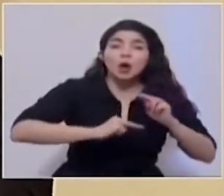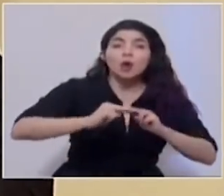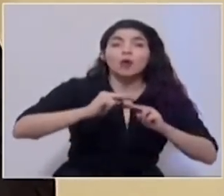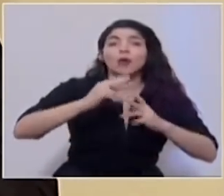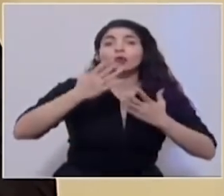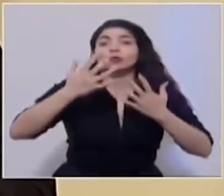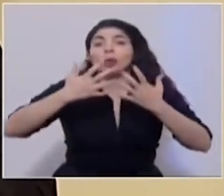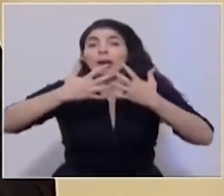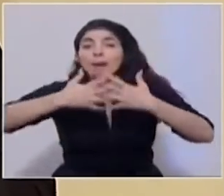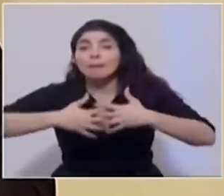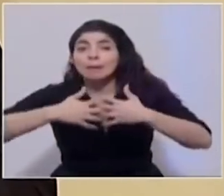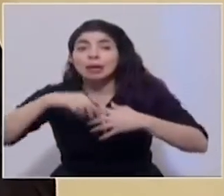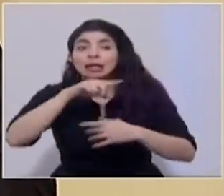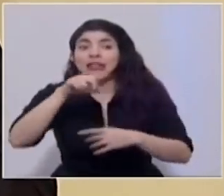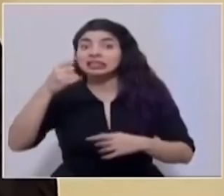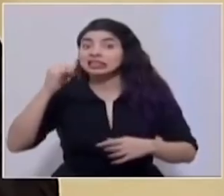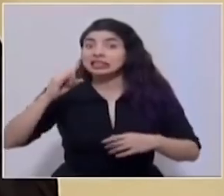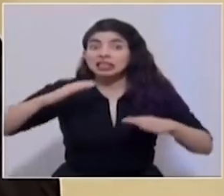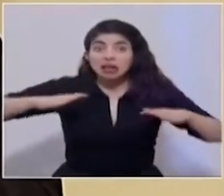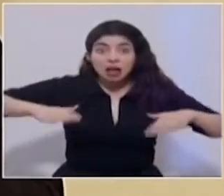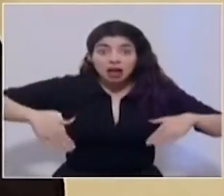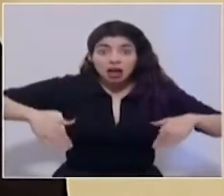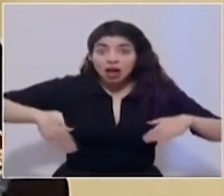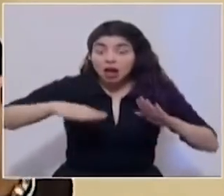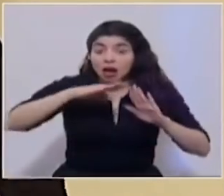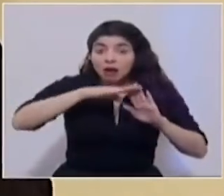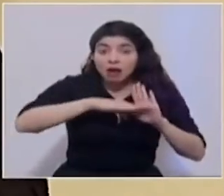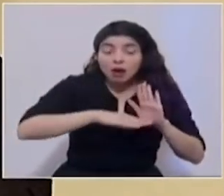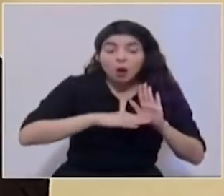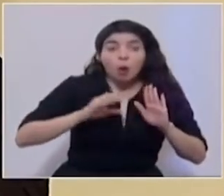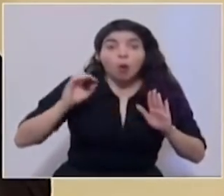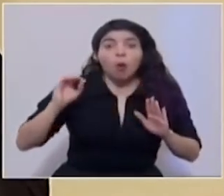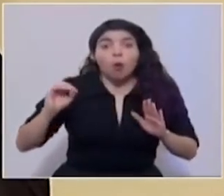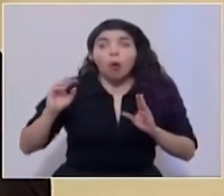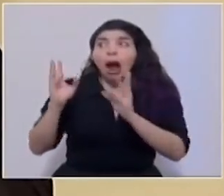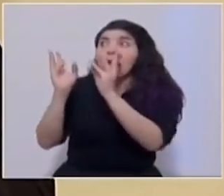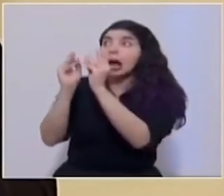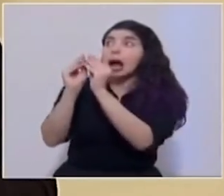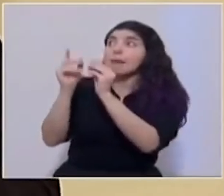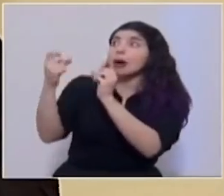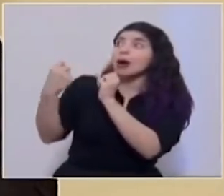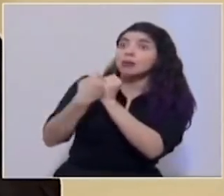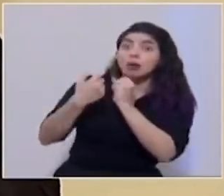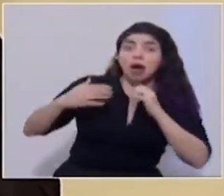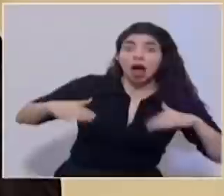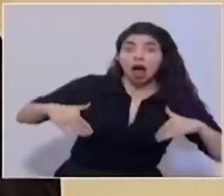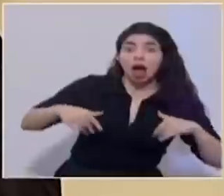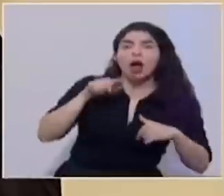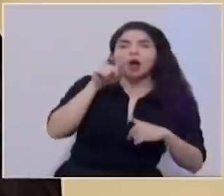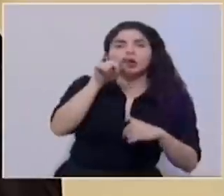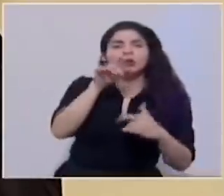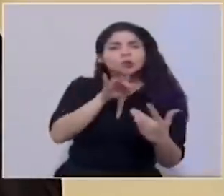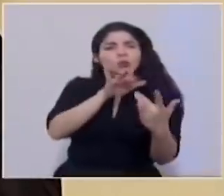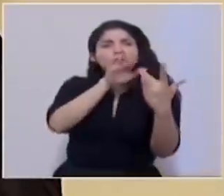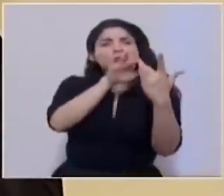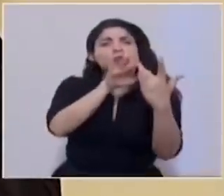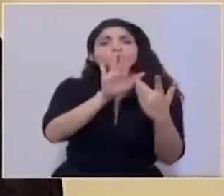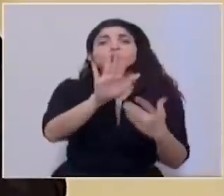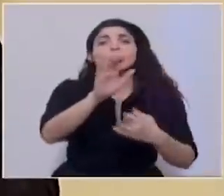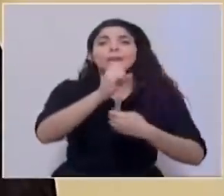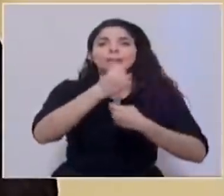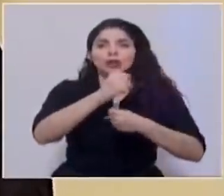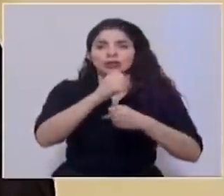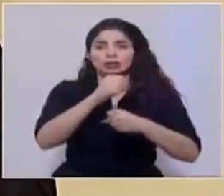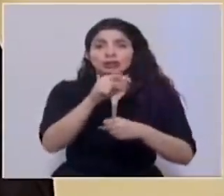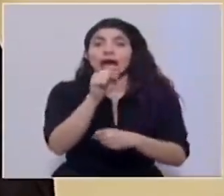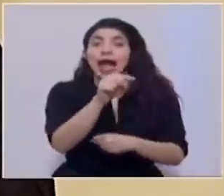las industrias que aún no tengan esos protocolos o que no tengan el apoyo de una cámara, se comuniquen con sus gobiernos locales, porque desde